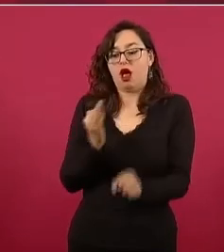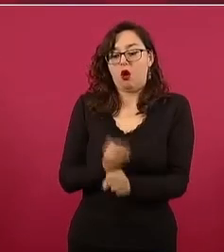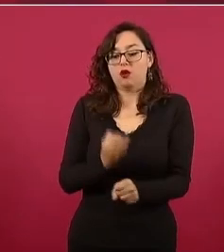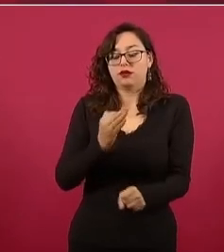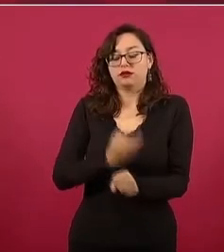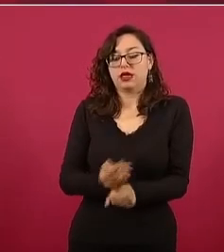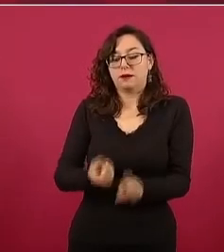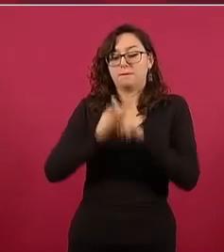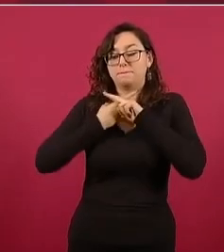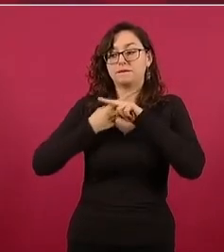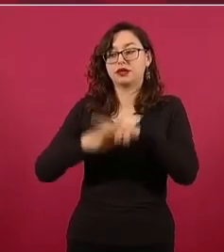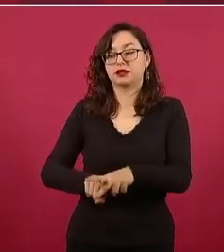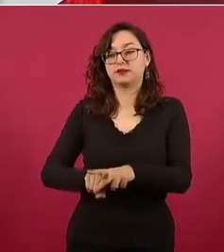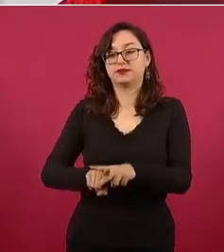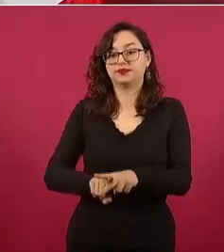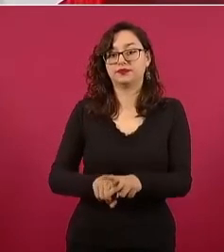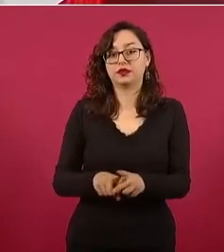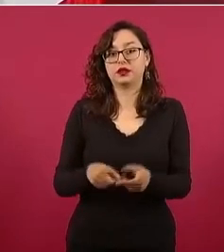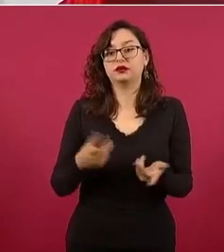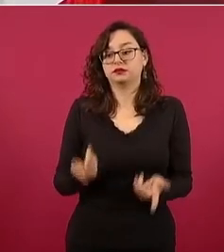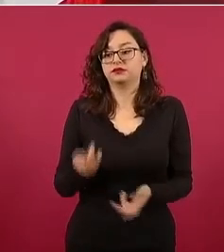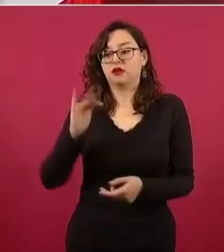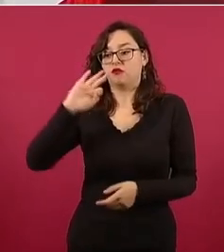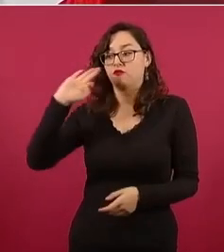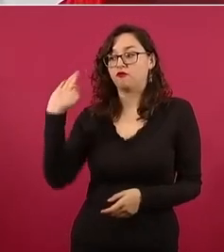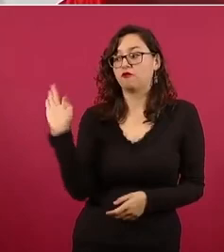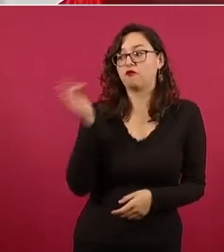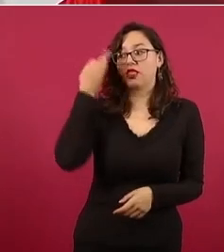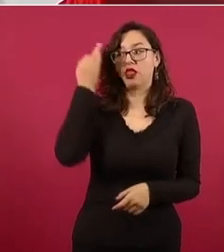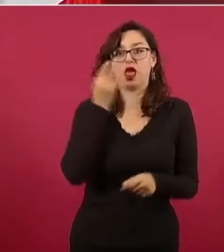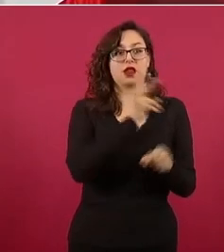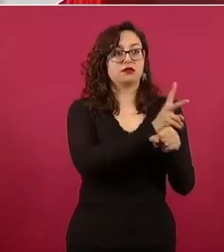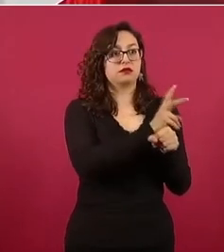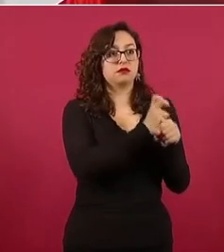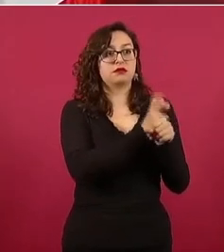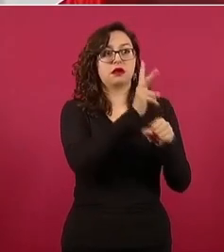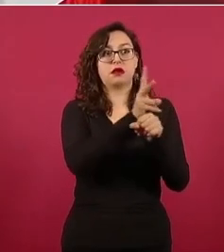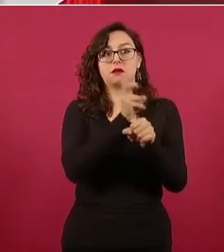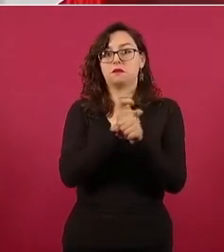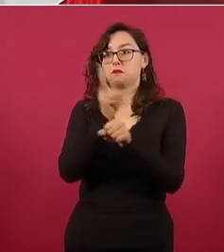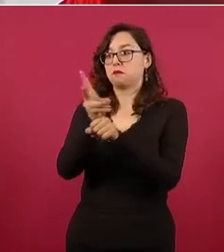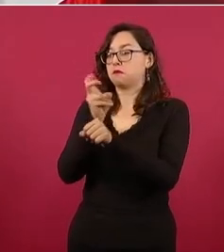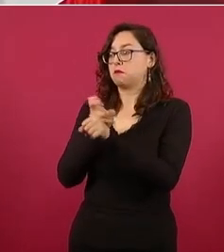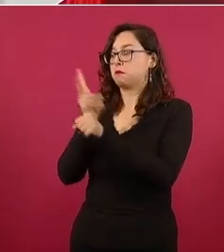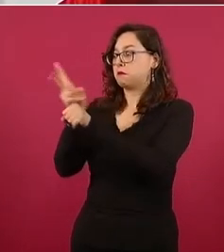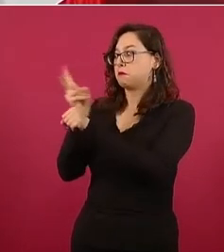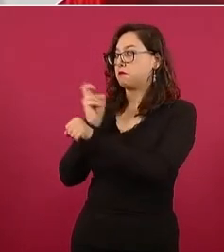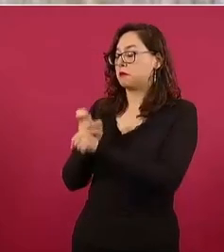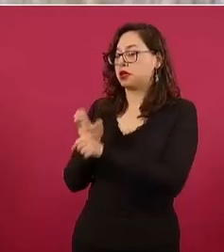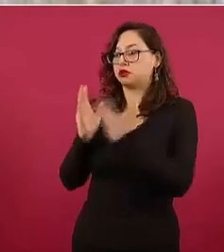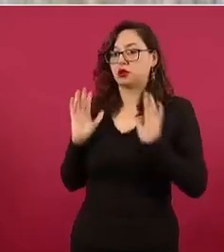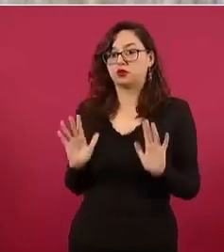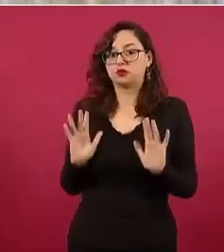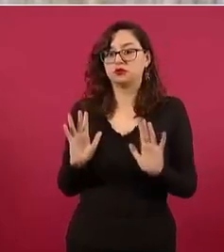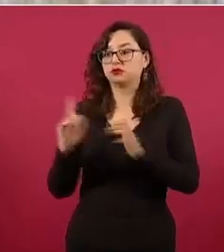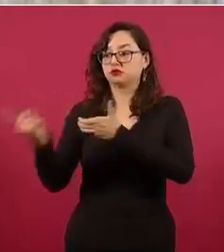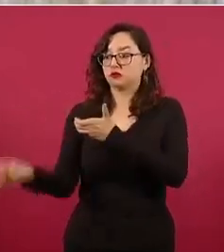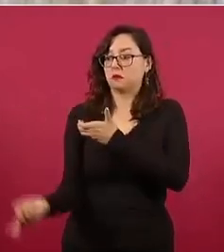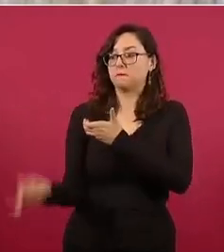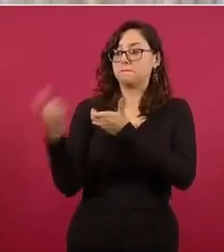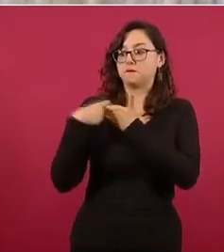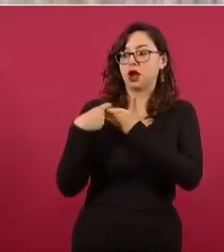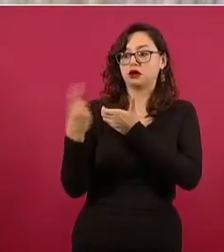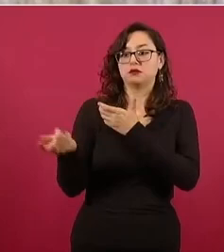el primer estado que queremos tener, como se dice coloquialmente, al 100.